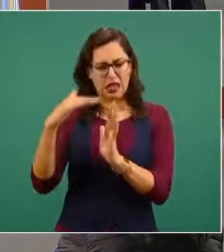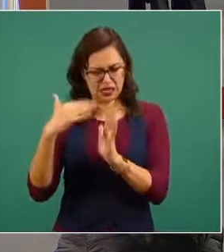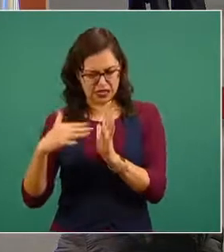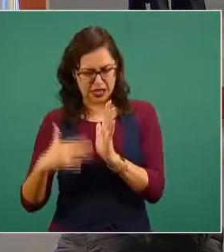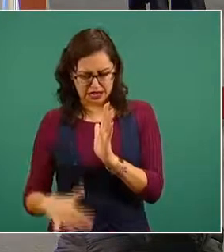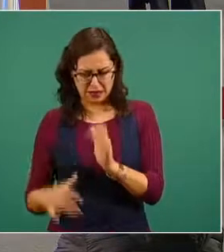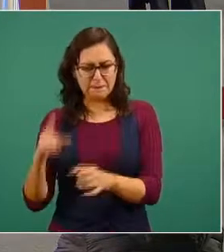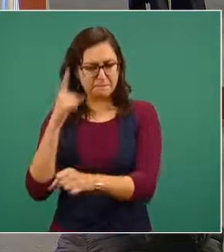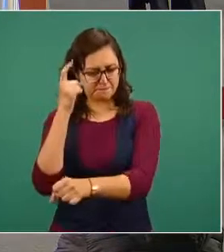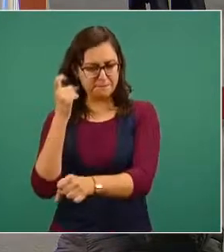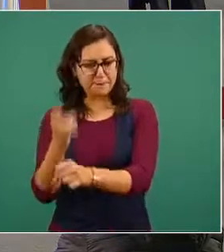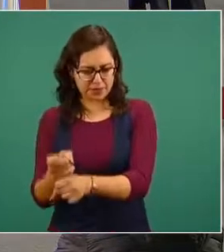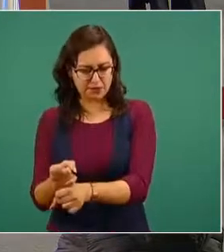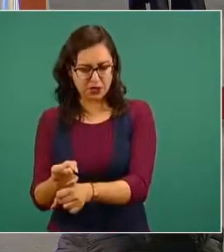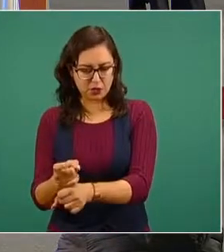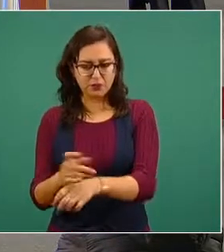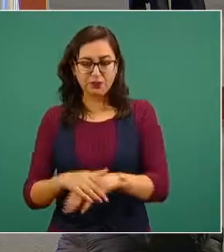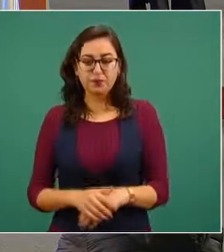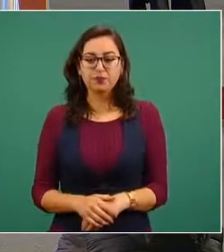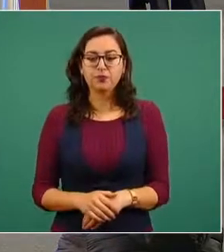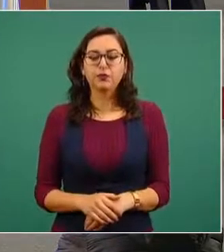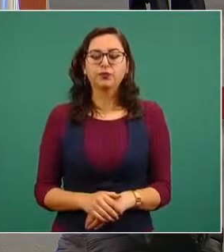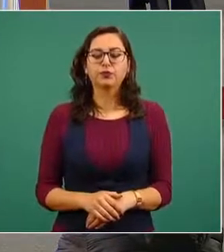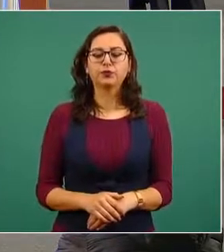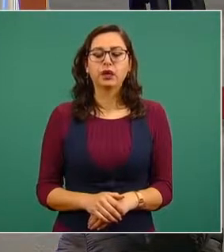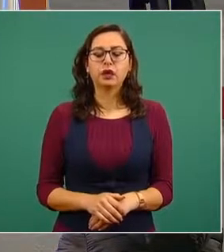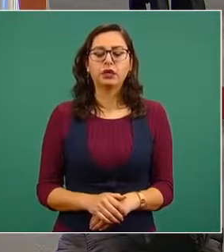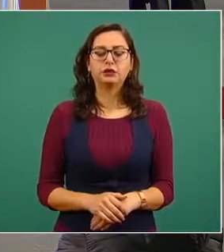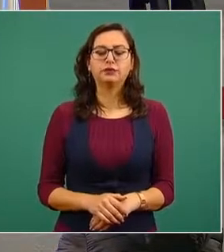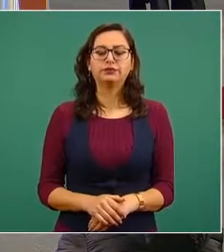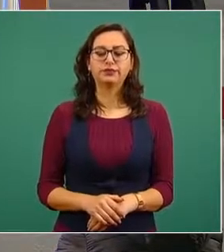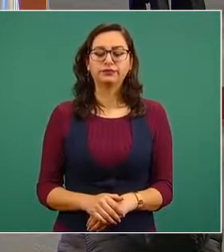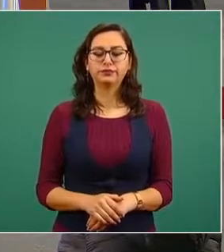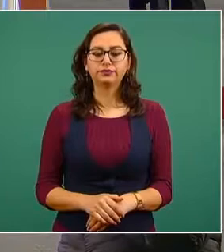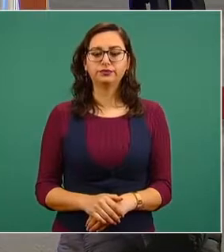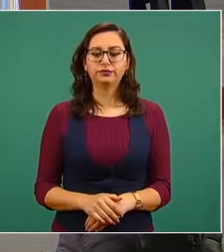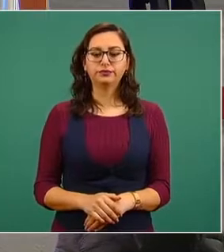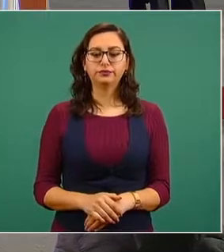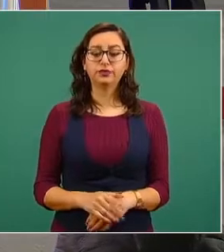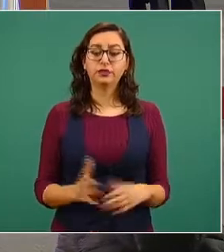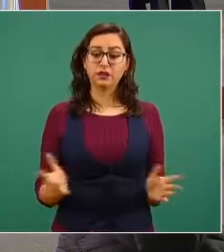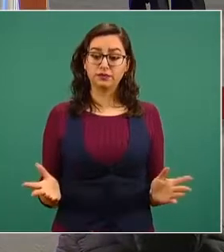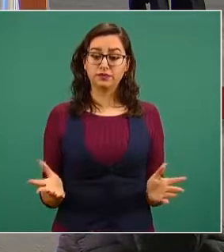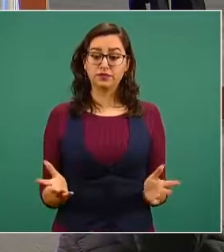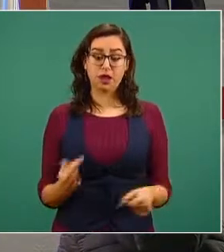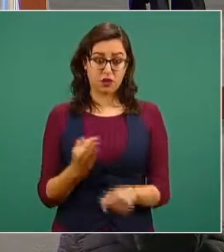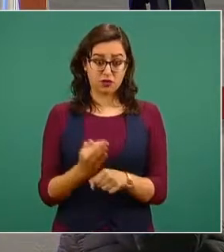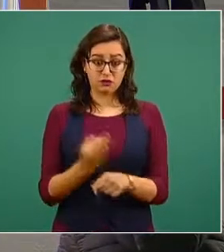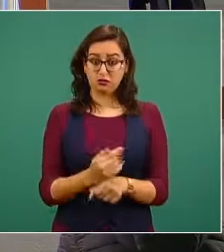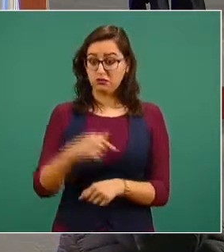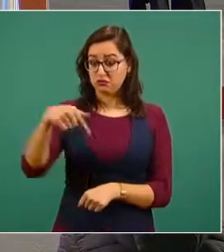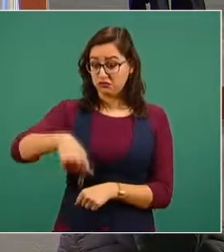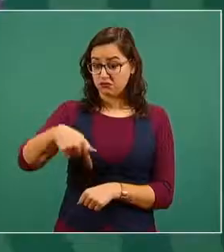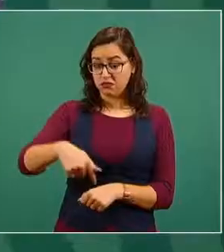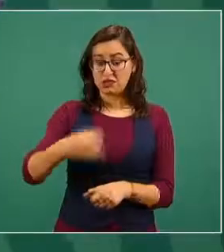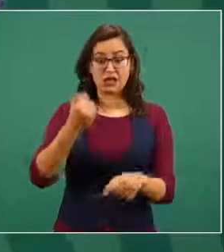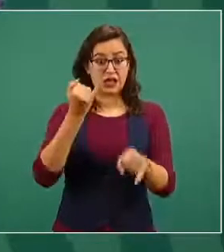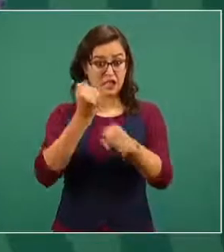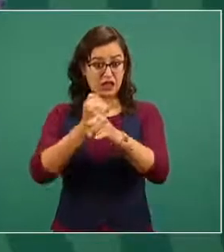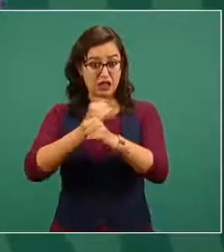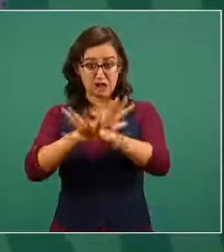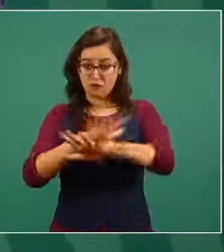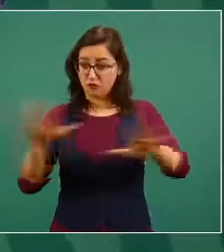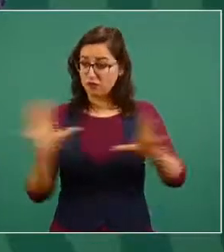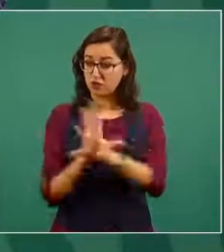primero para que haya toda la información, que la gente